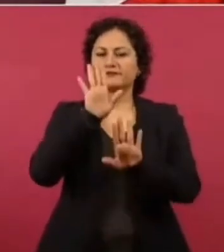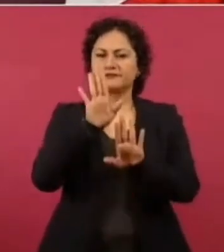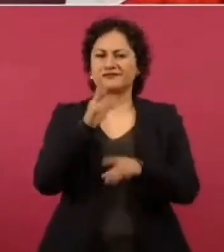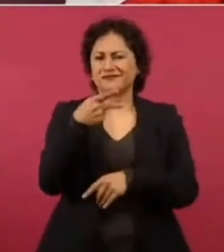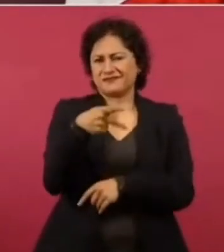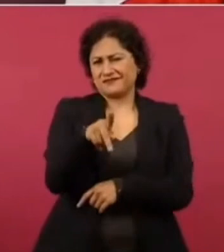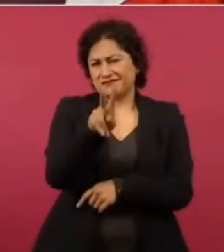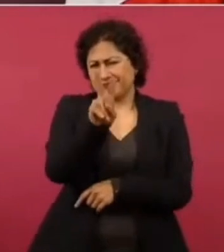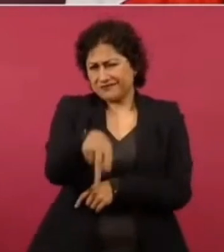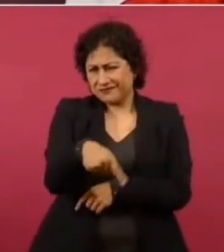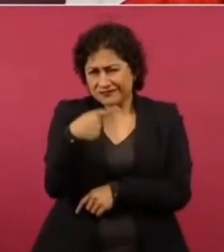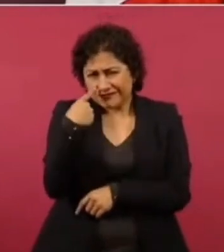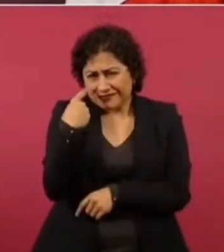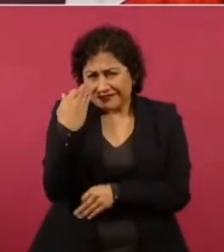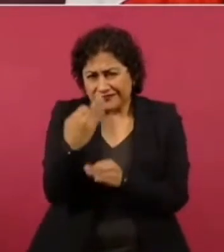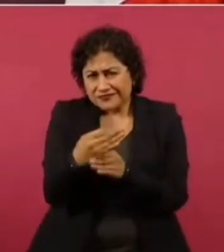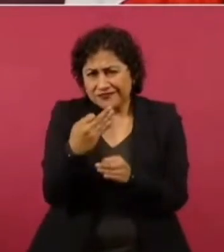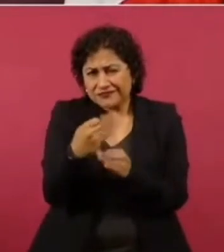Las tres